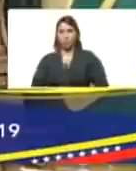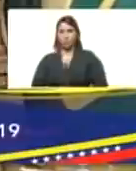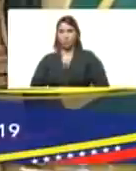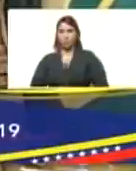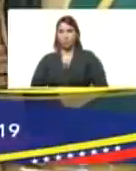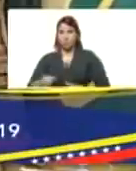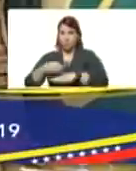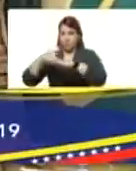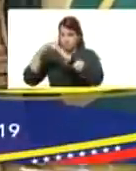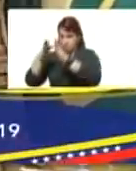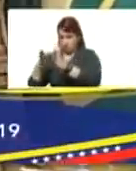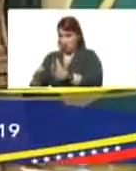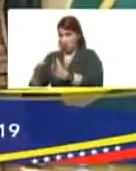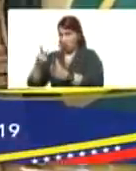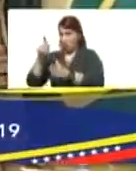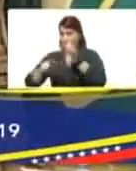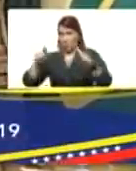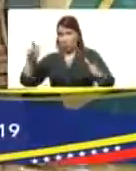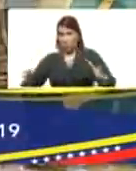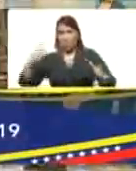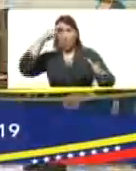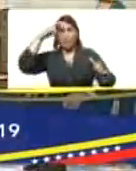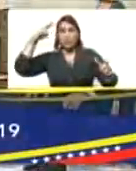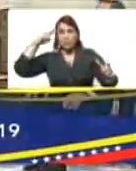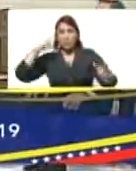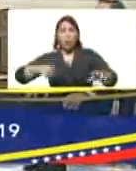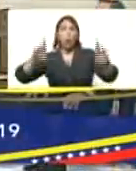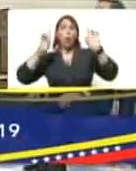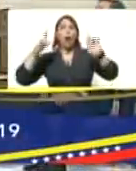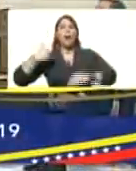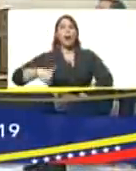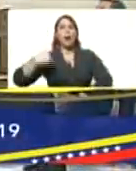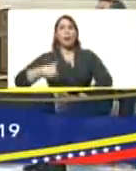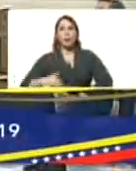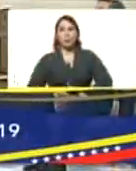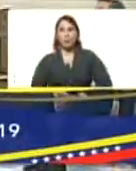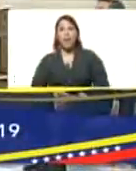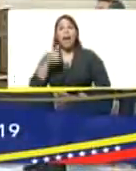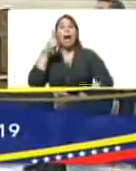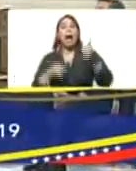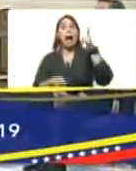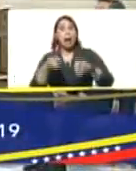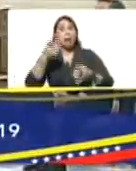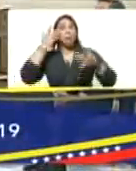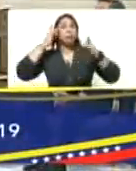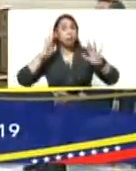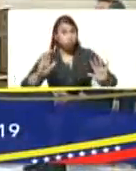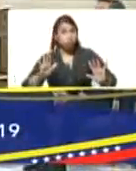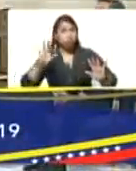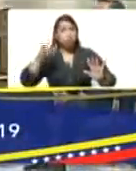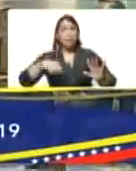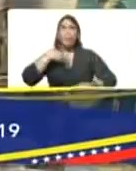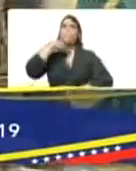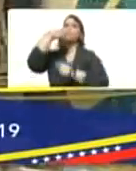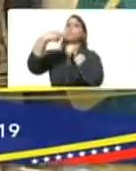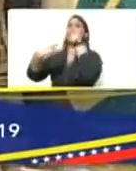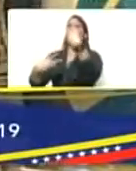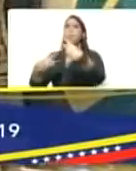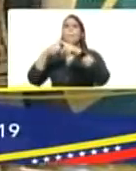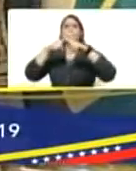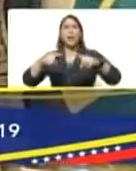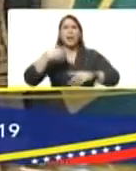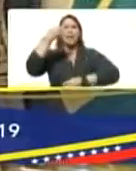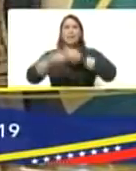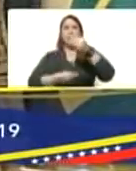ministro, canciller, ojalá en Argentina alguien se atreva a levantar la voz para que se